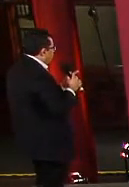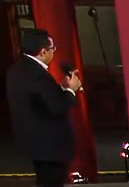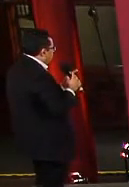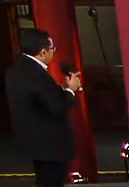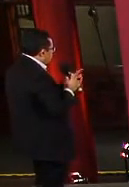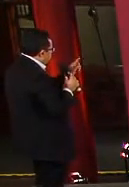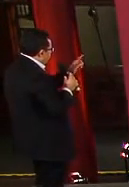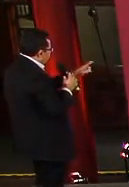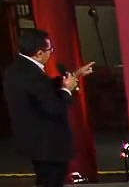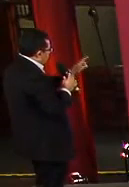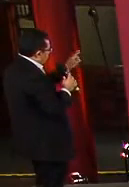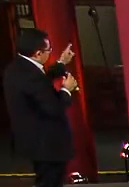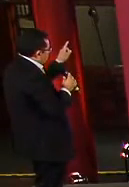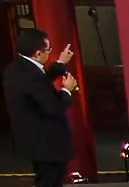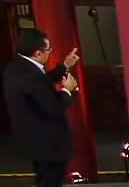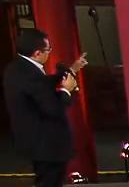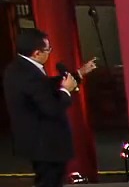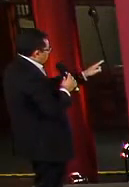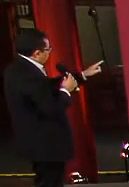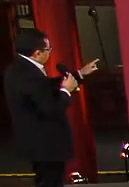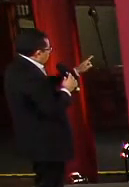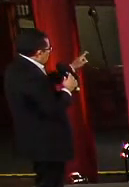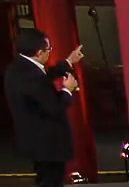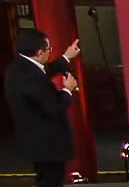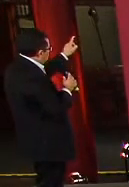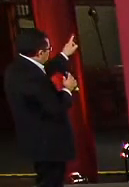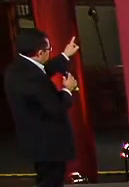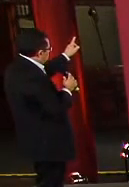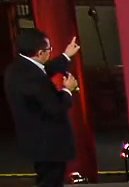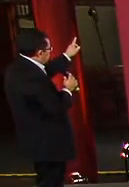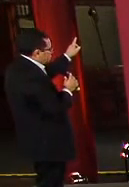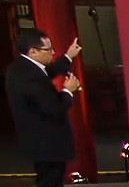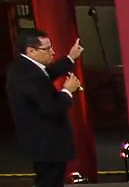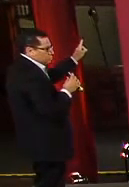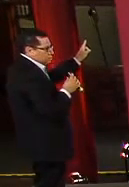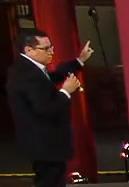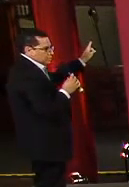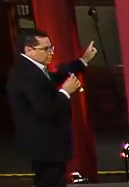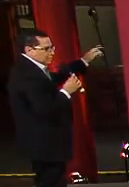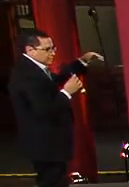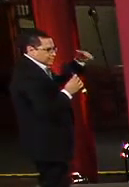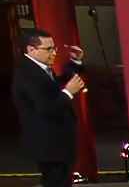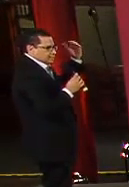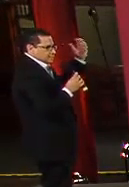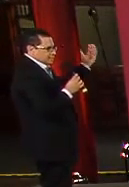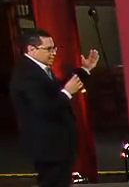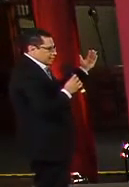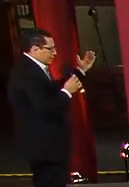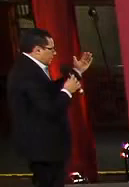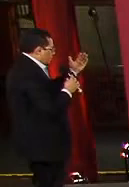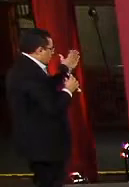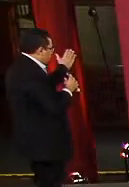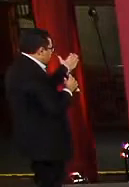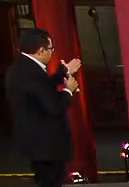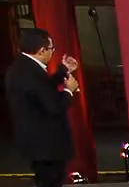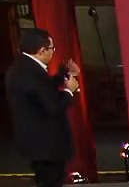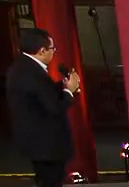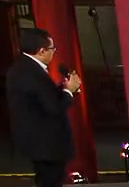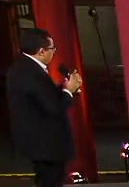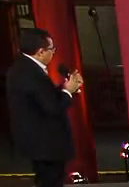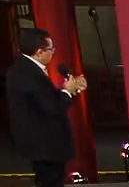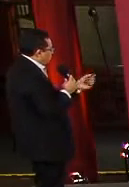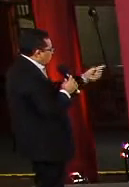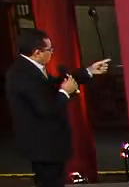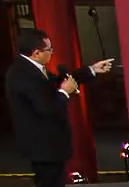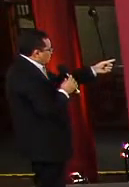habitantes, pero pueden ustedes ver cómo esto fluctúa desde un 11.53, que es la mayor tasa para